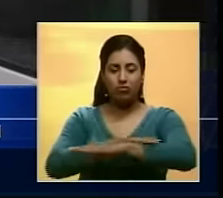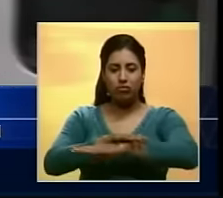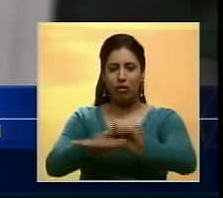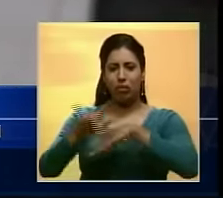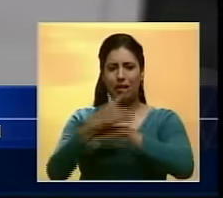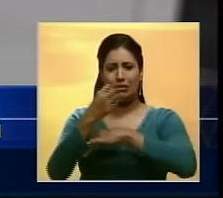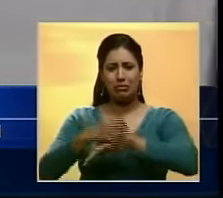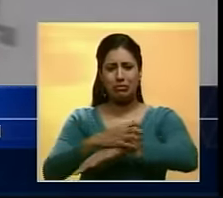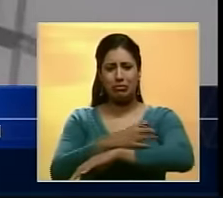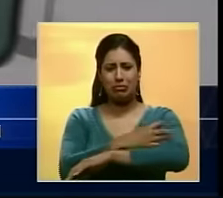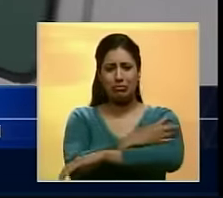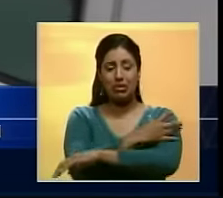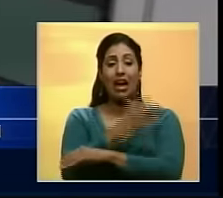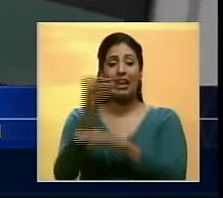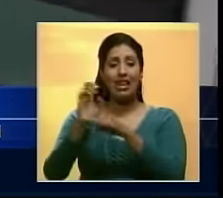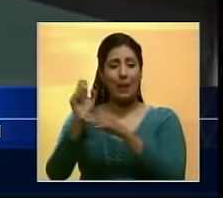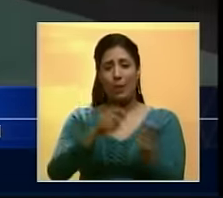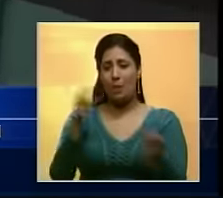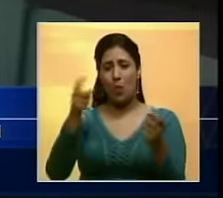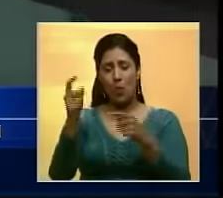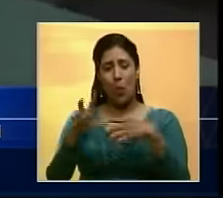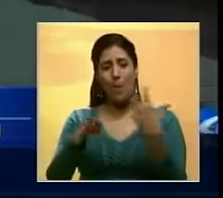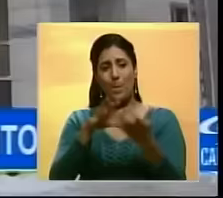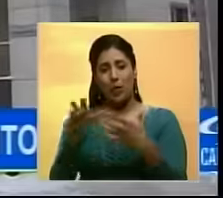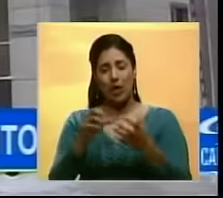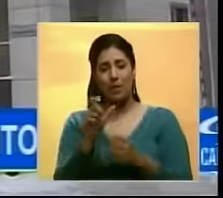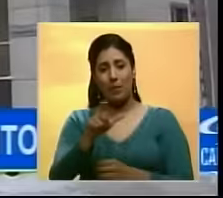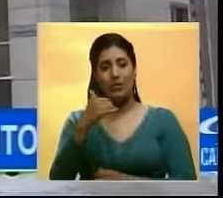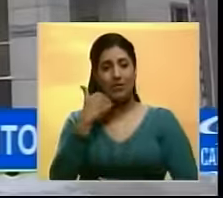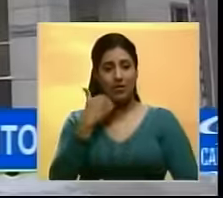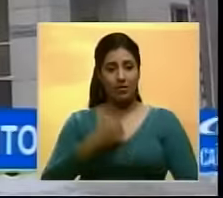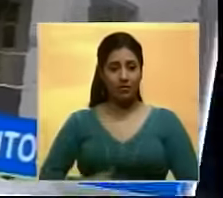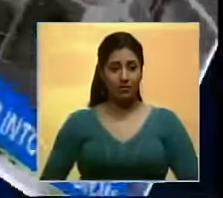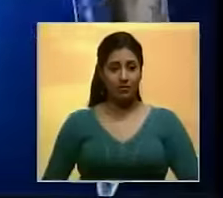alcalde del lugar había declarado emergencia ante los primeros casos.